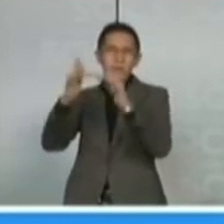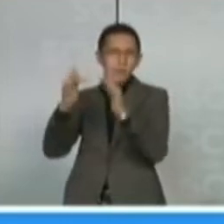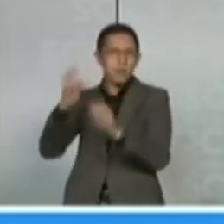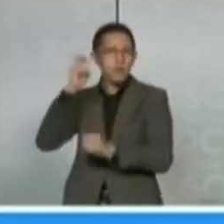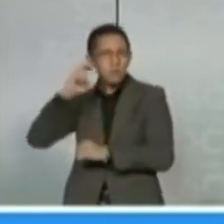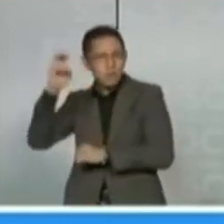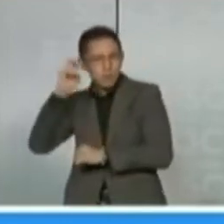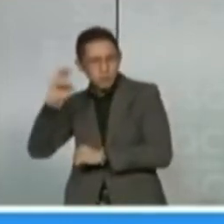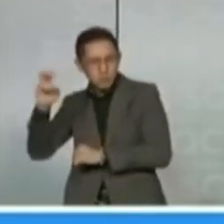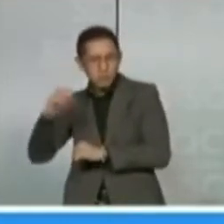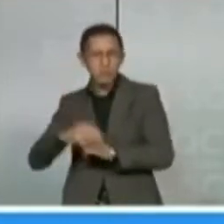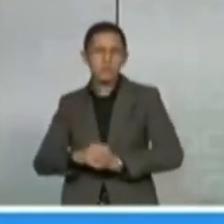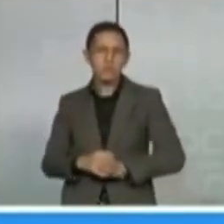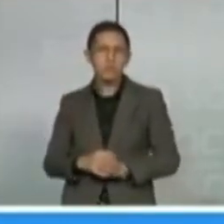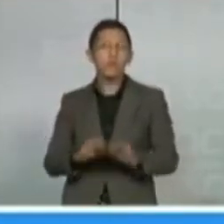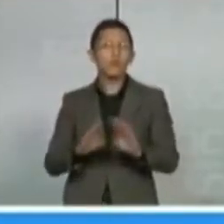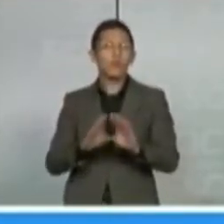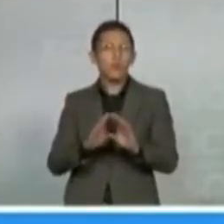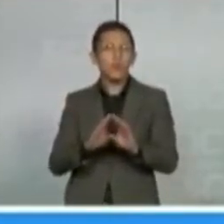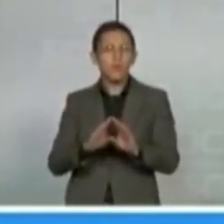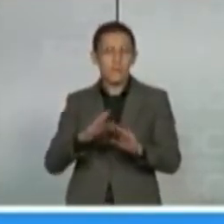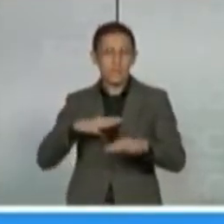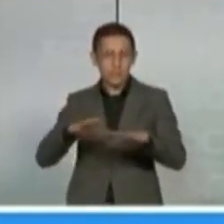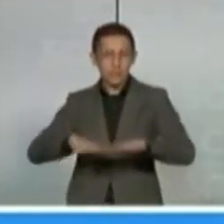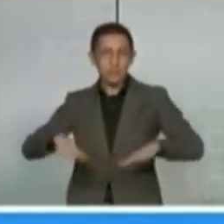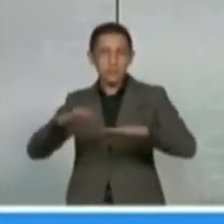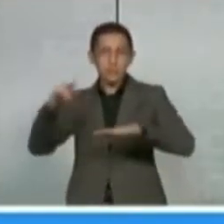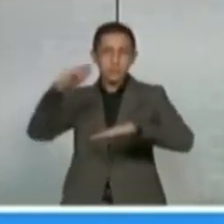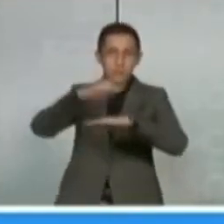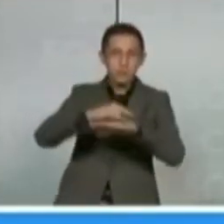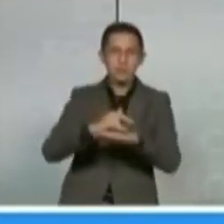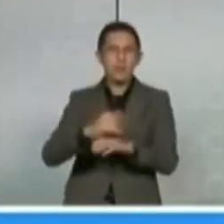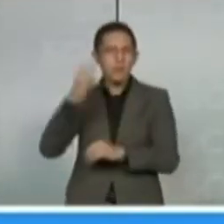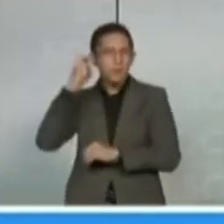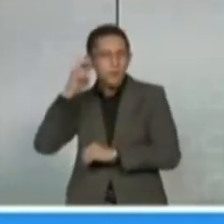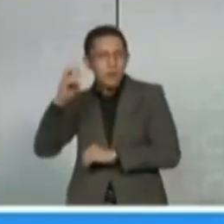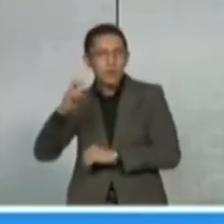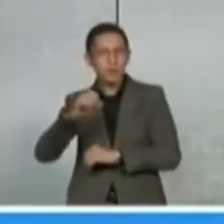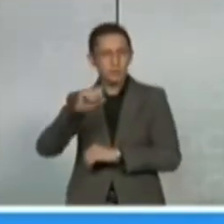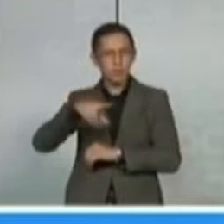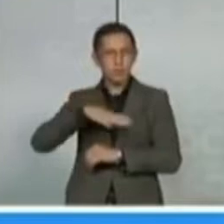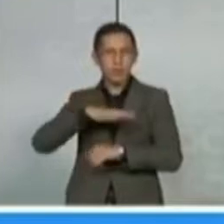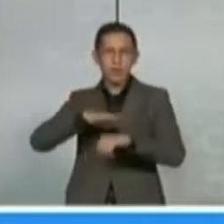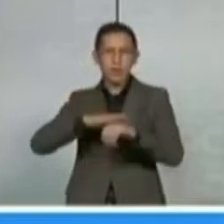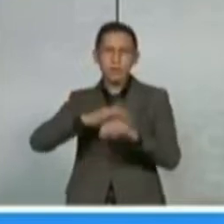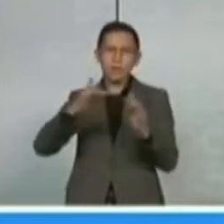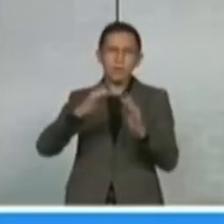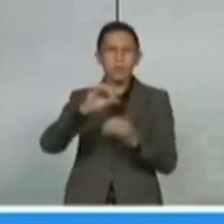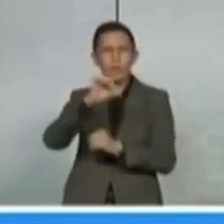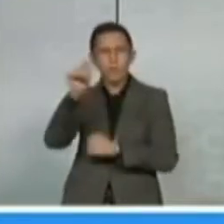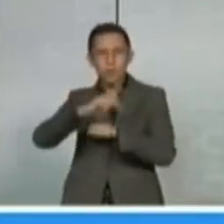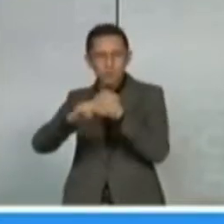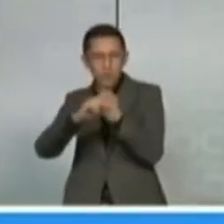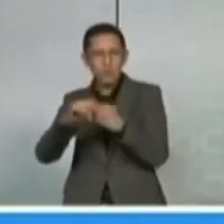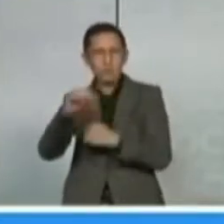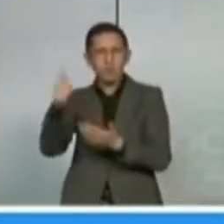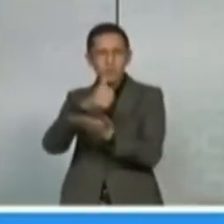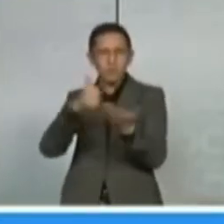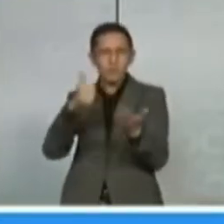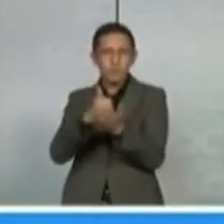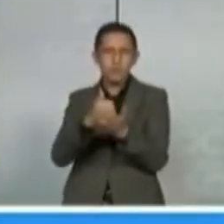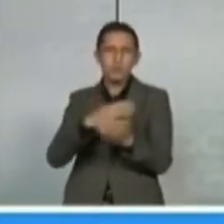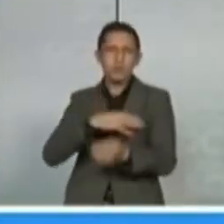¿Cómo mejoramos la comunicación? Pues la mejoramos desde el punto de vista aéreo, con el incremento del